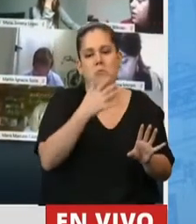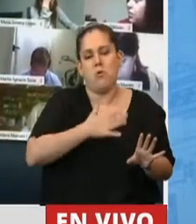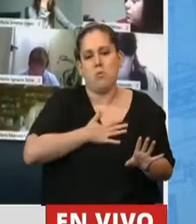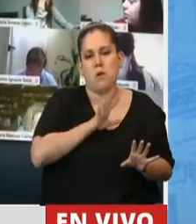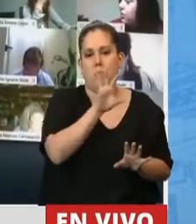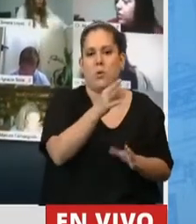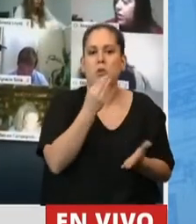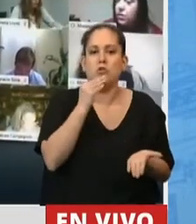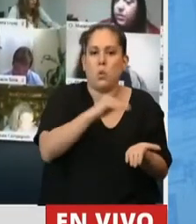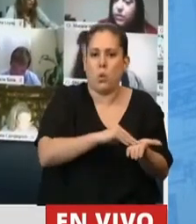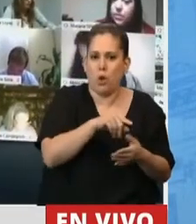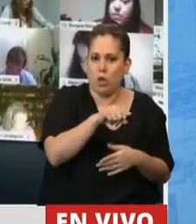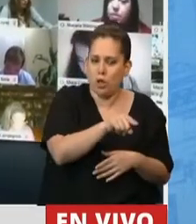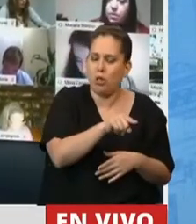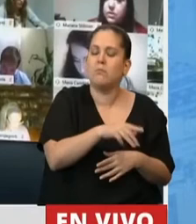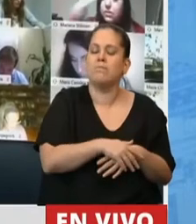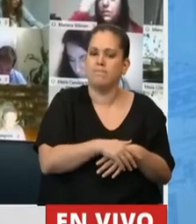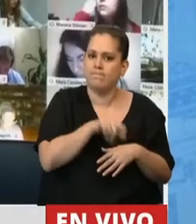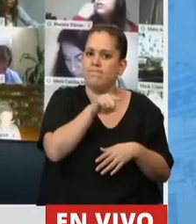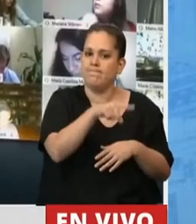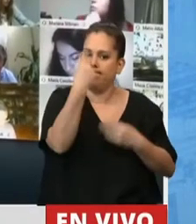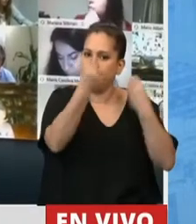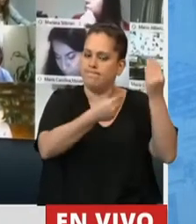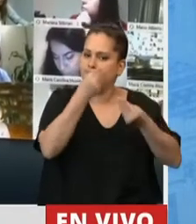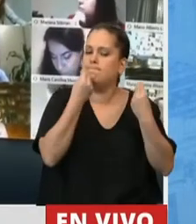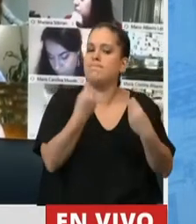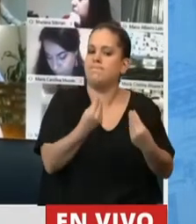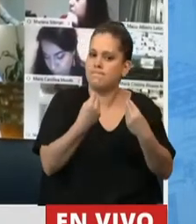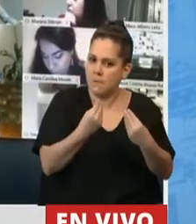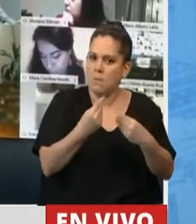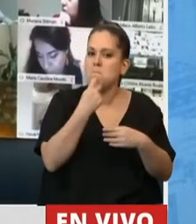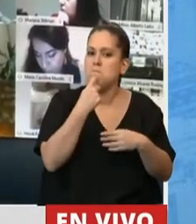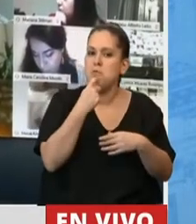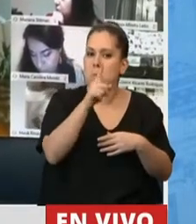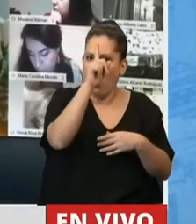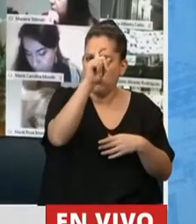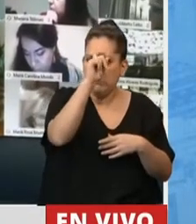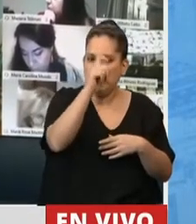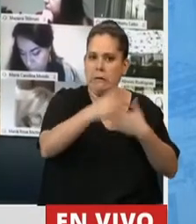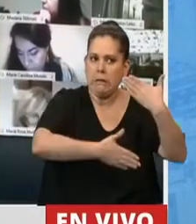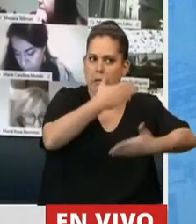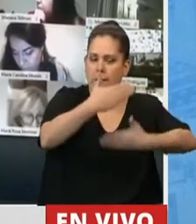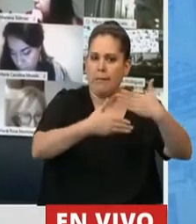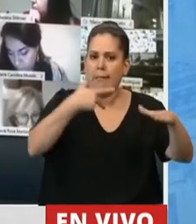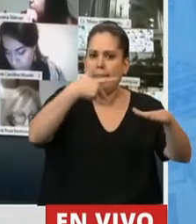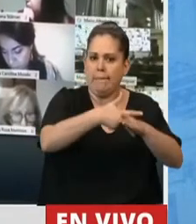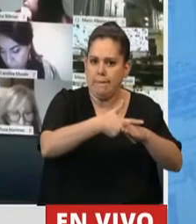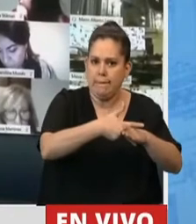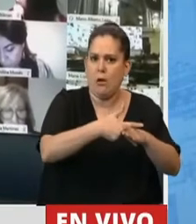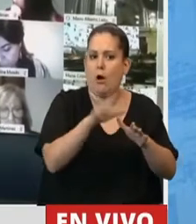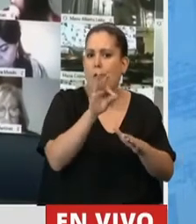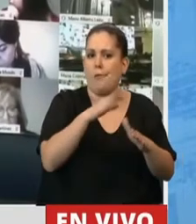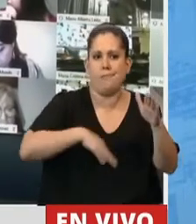provincia, en Chubut, donde nos preocupa que el sistema sanitario público no arranque, que quede acéfalo.